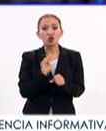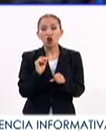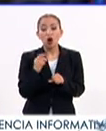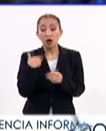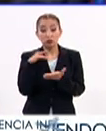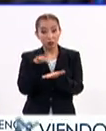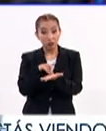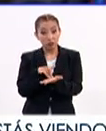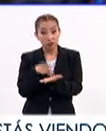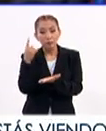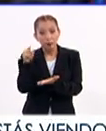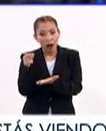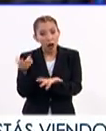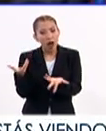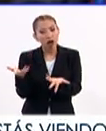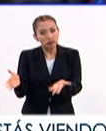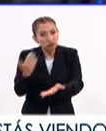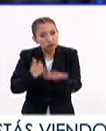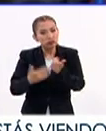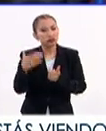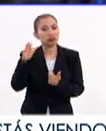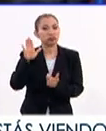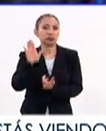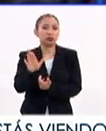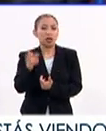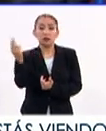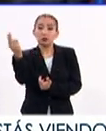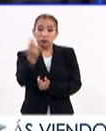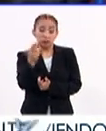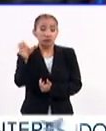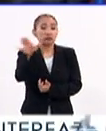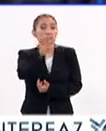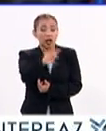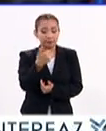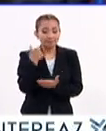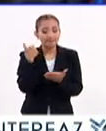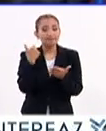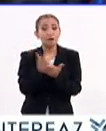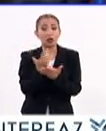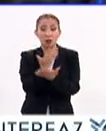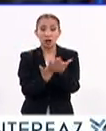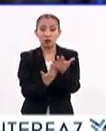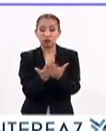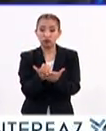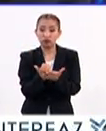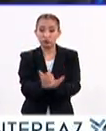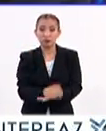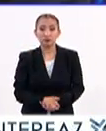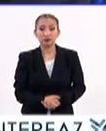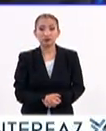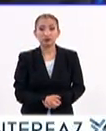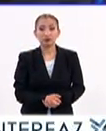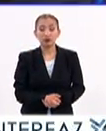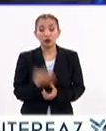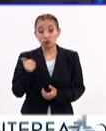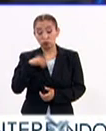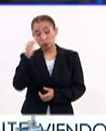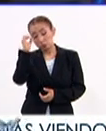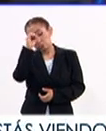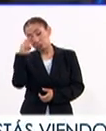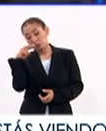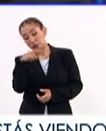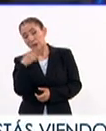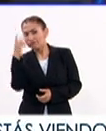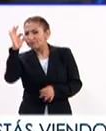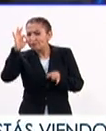damos una mano para que puedan salir adelante. Necesitan que les demos las dos manos. Desde nuestra visión, la